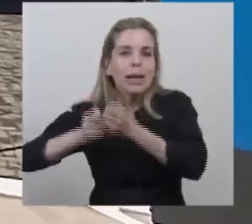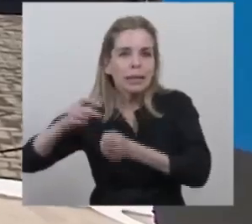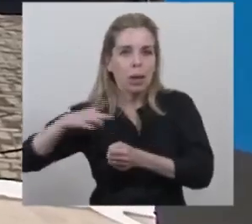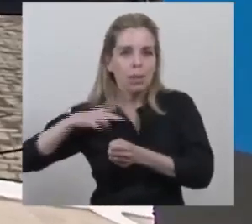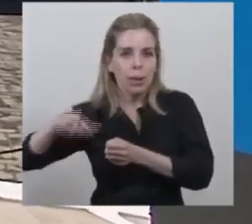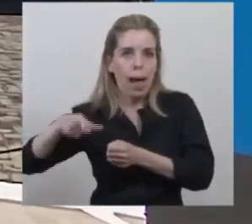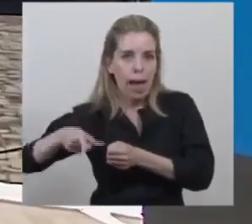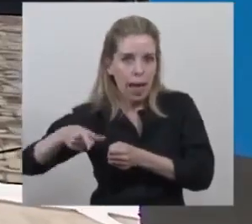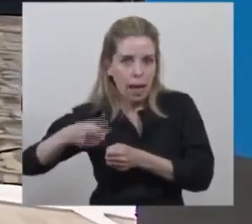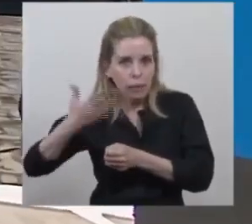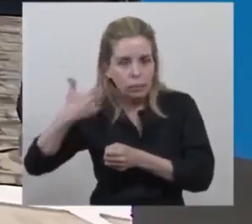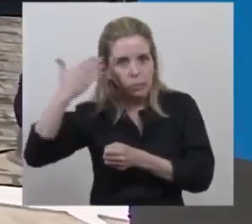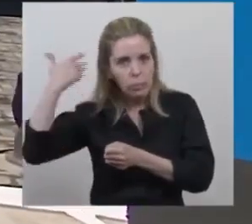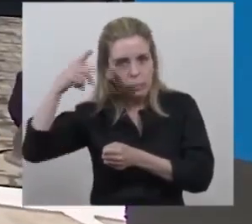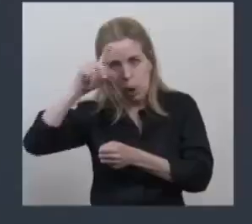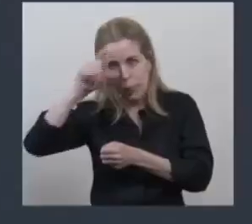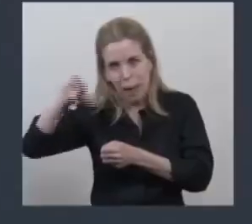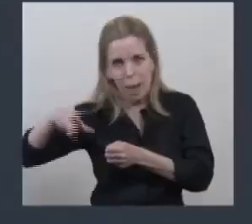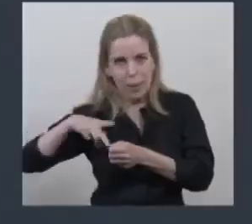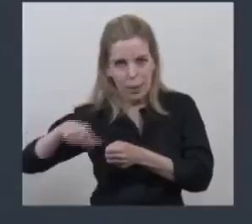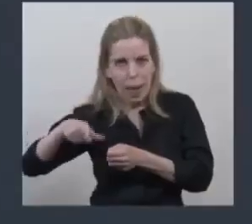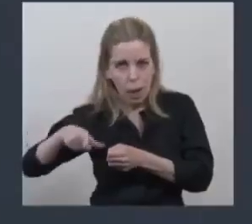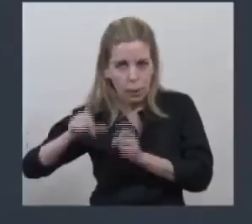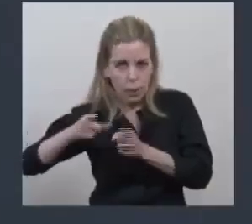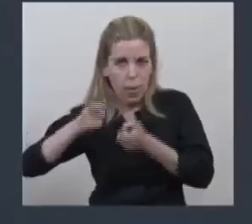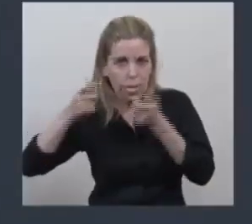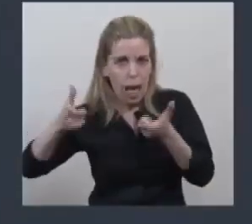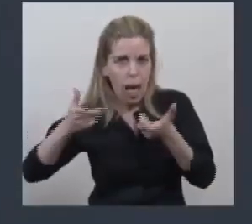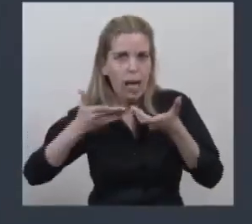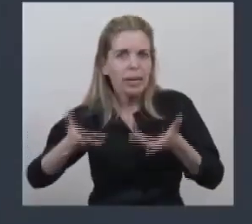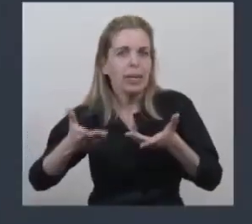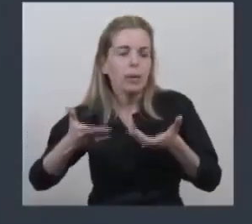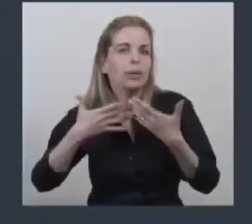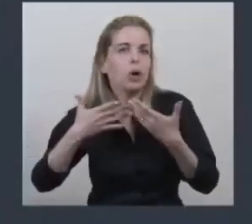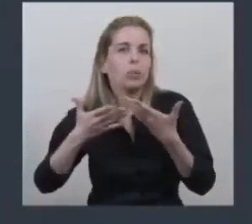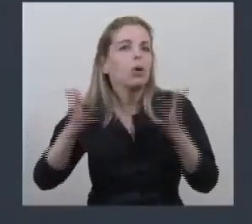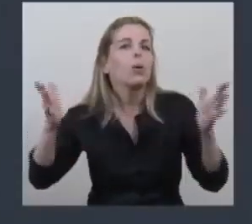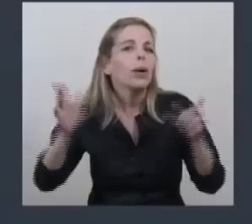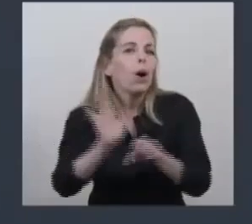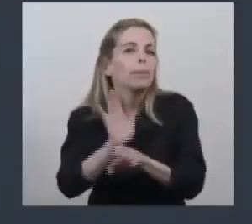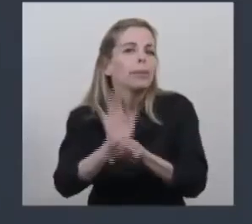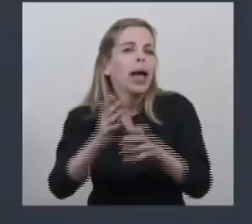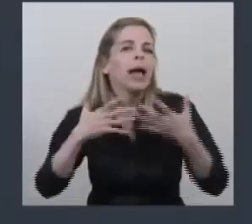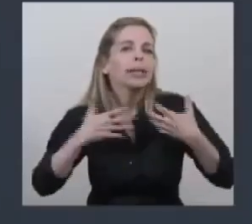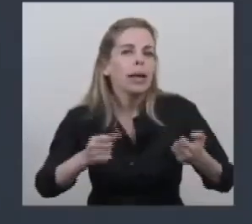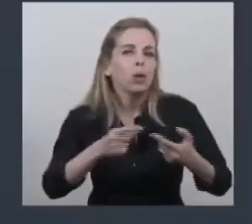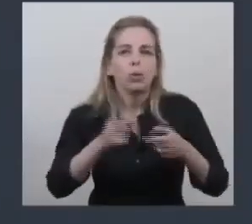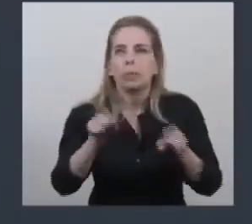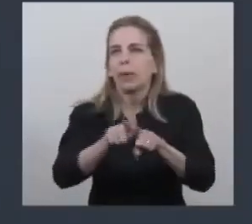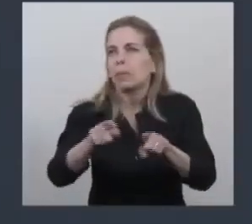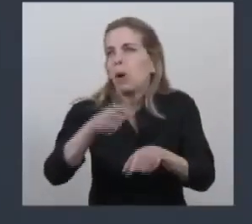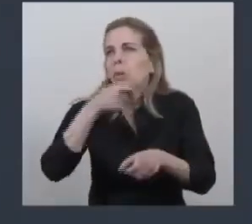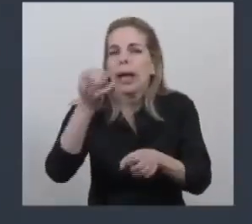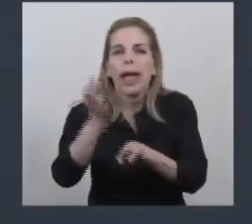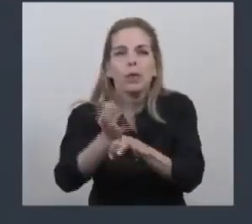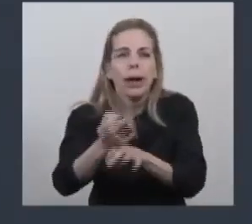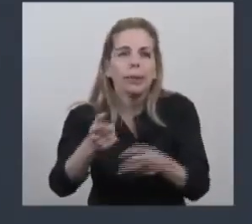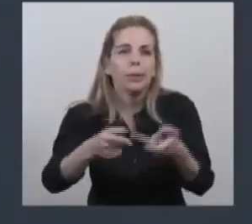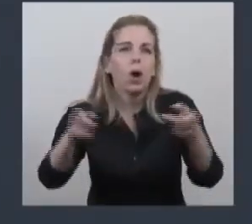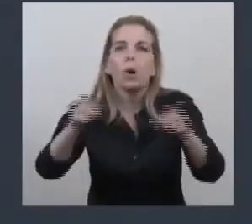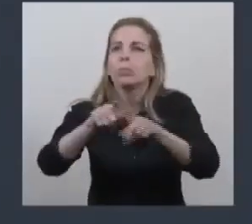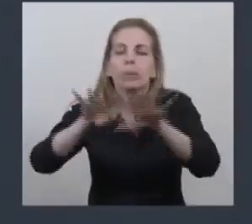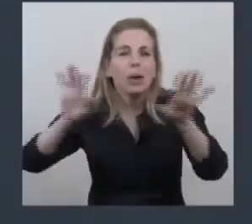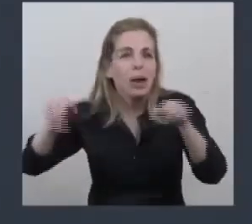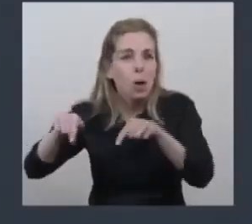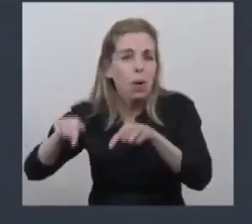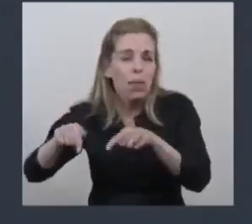pero que es una empresa privada que presta un servicio público, como es la salud, como es la educación, como es la telefonía, pero lo